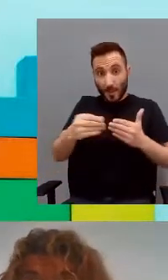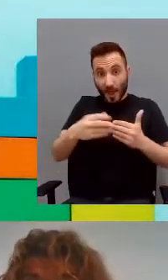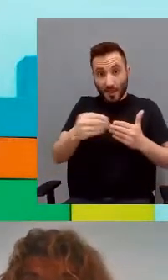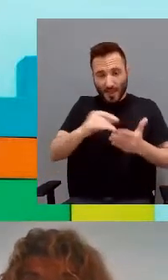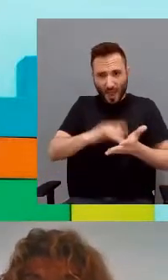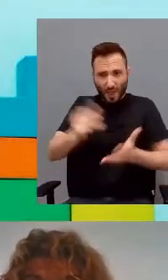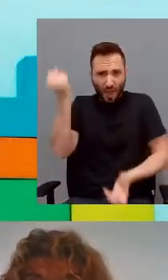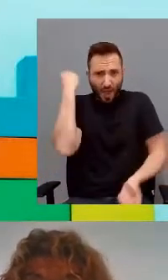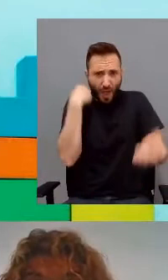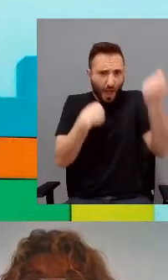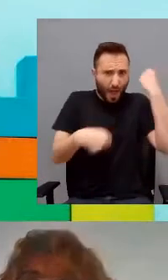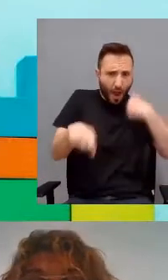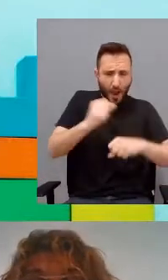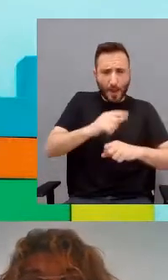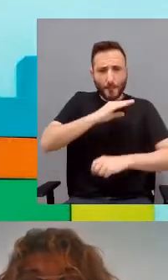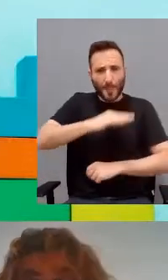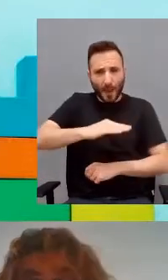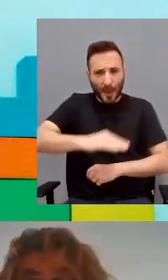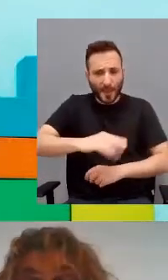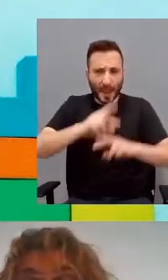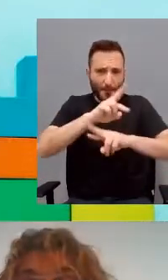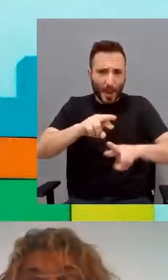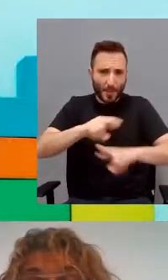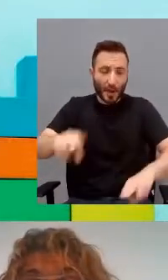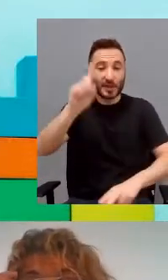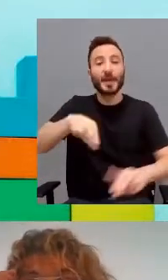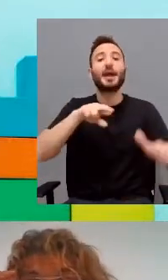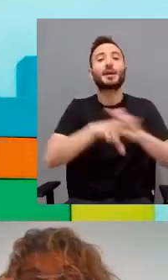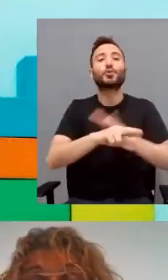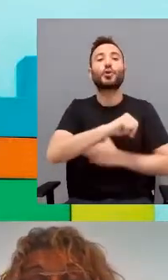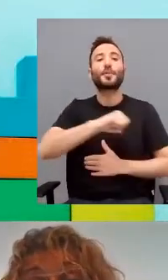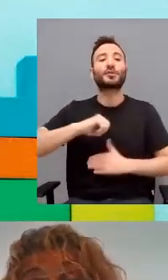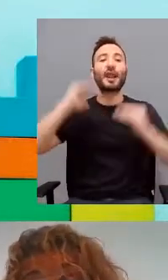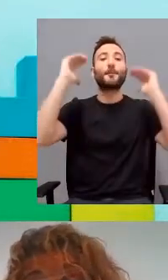problemas de conducta y menos recursos personales. Es decir,